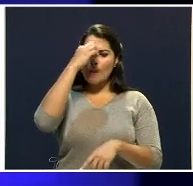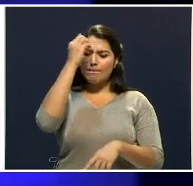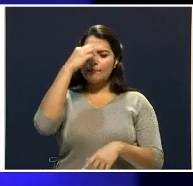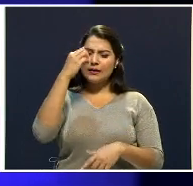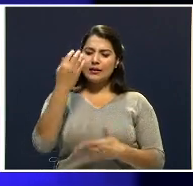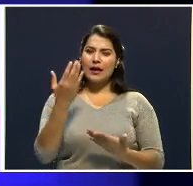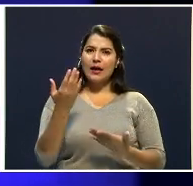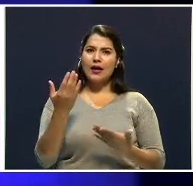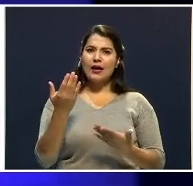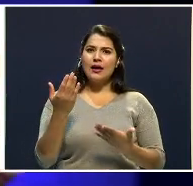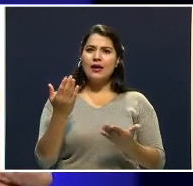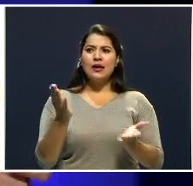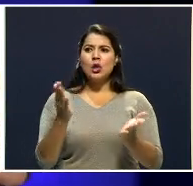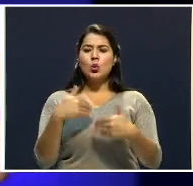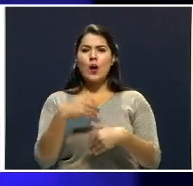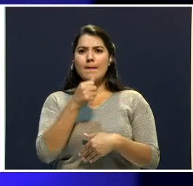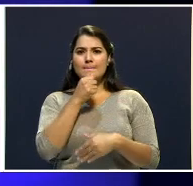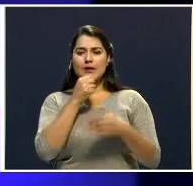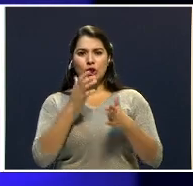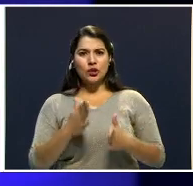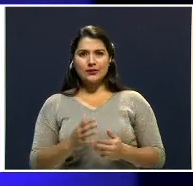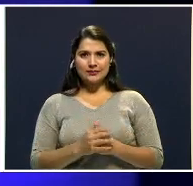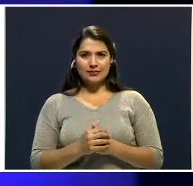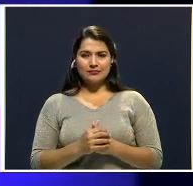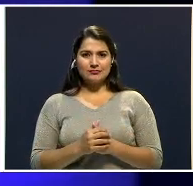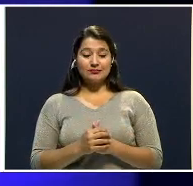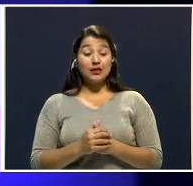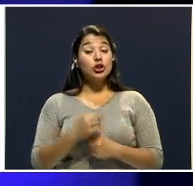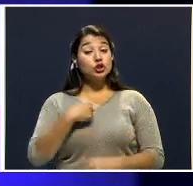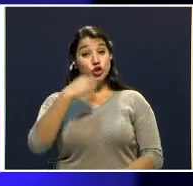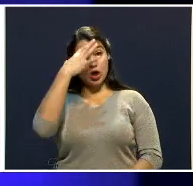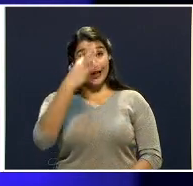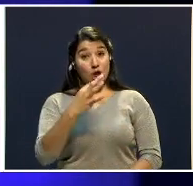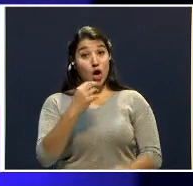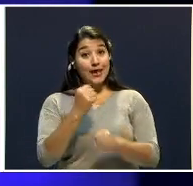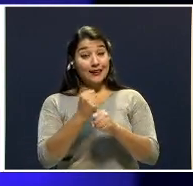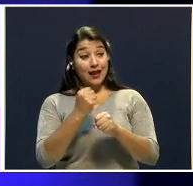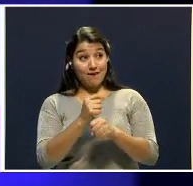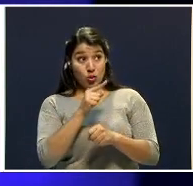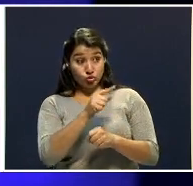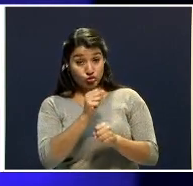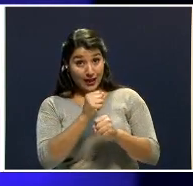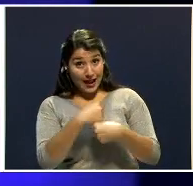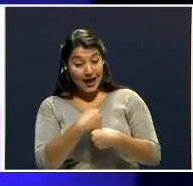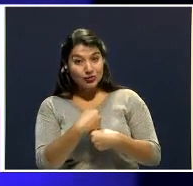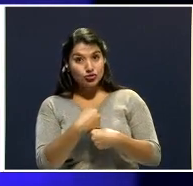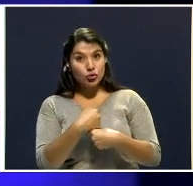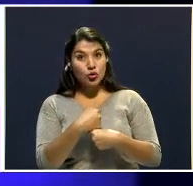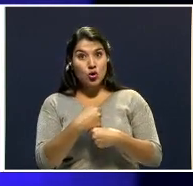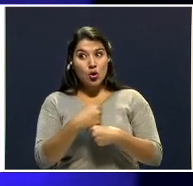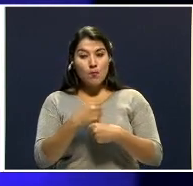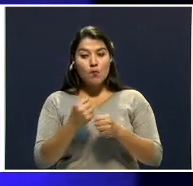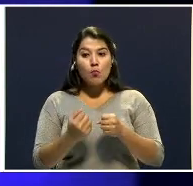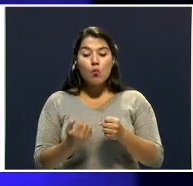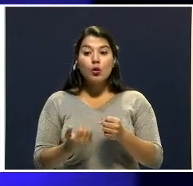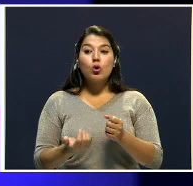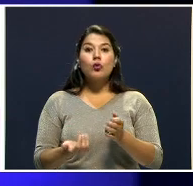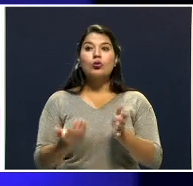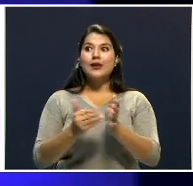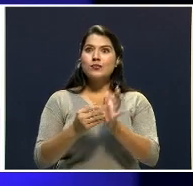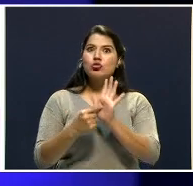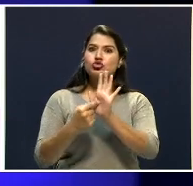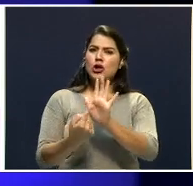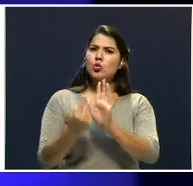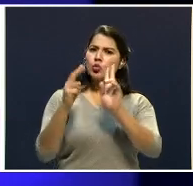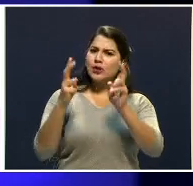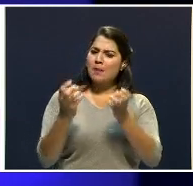hay más periodistas. Yo creo que el trabajo que ustedes han hecho, rescatando un tema de enorme interés público,